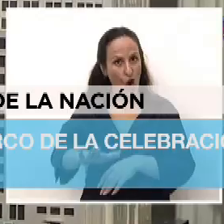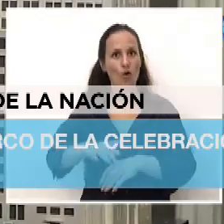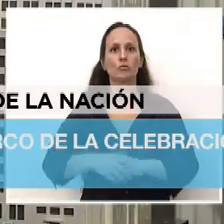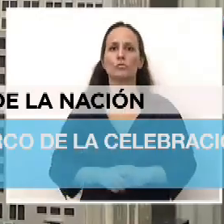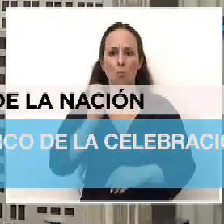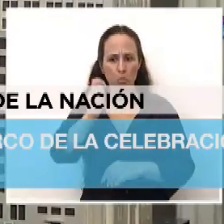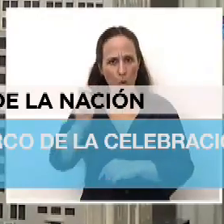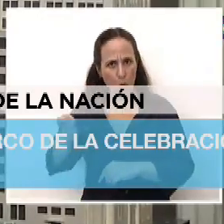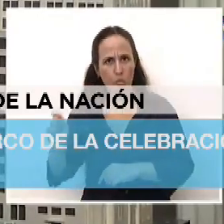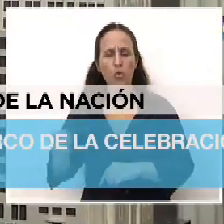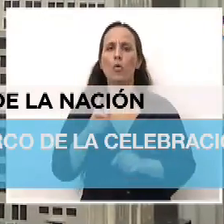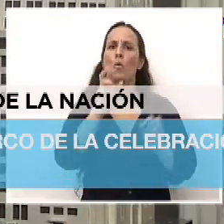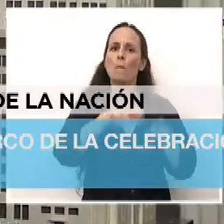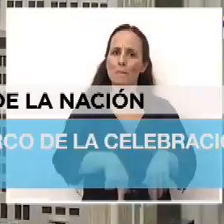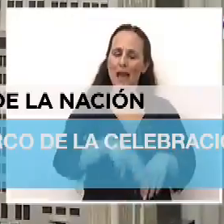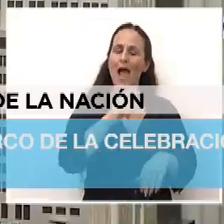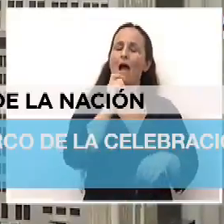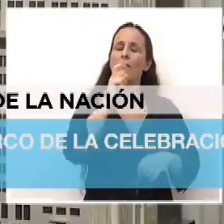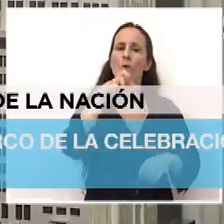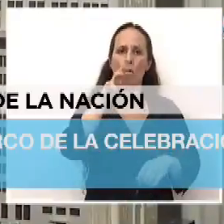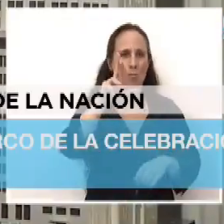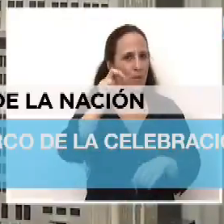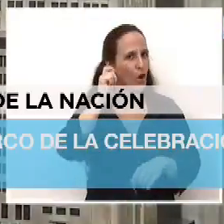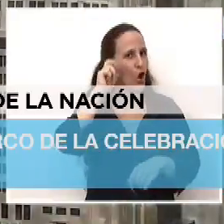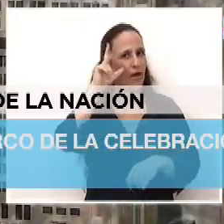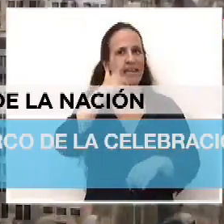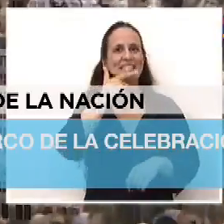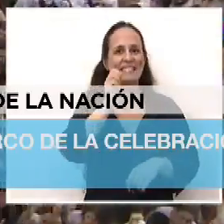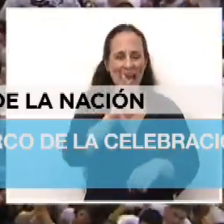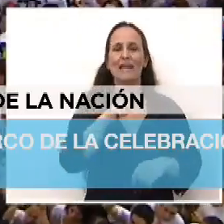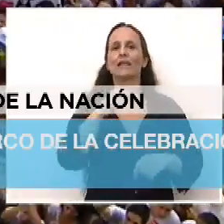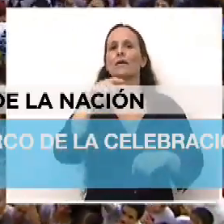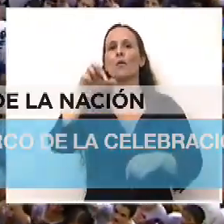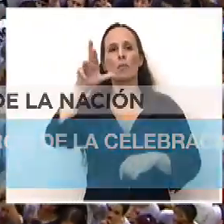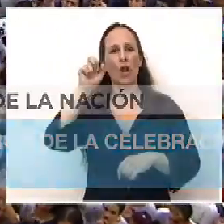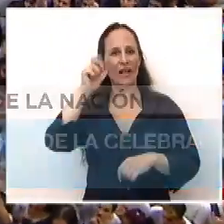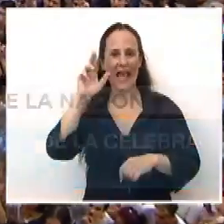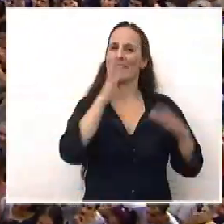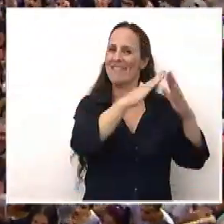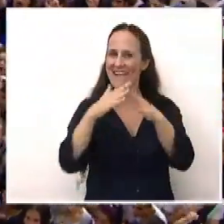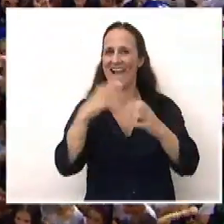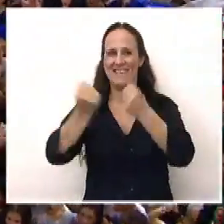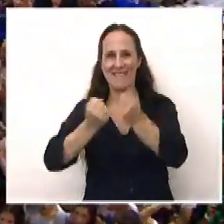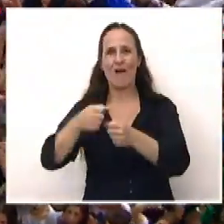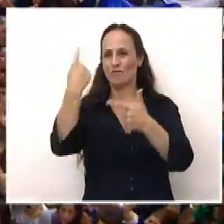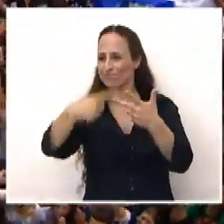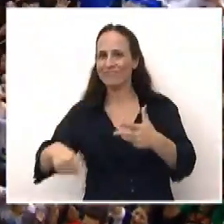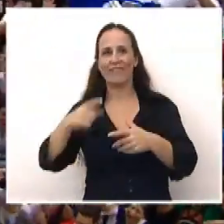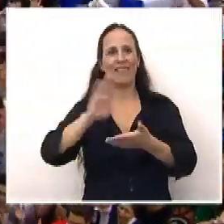Progresar, el plan Procrear, el plan Conectar Igualdad,